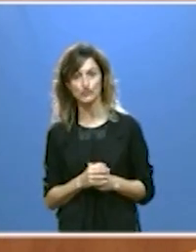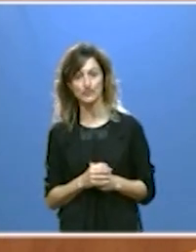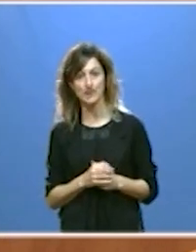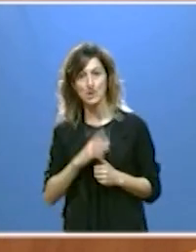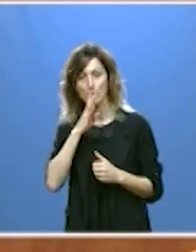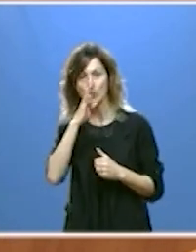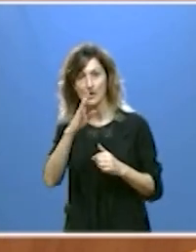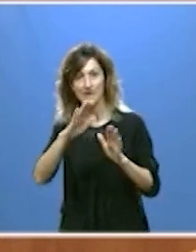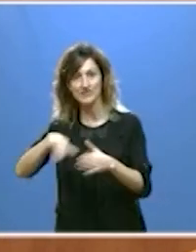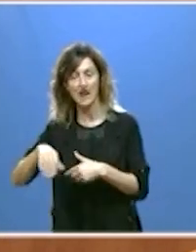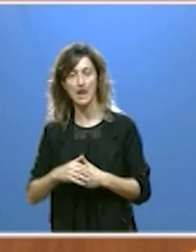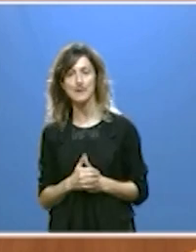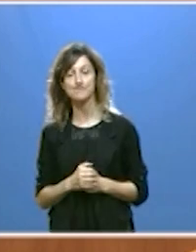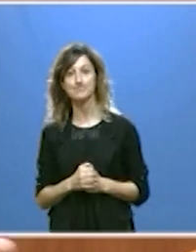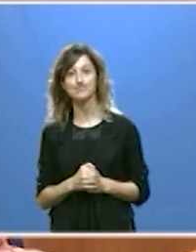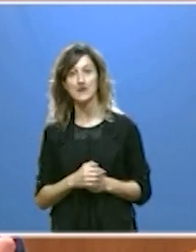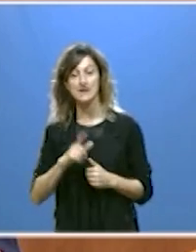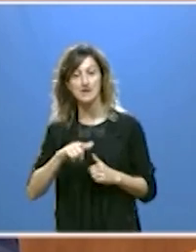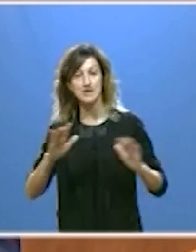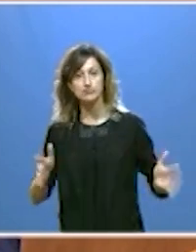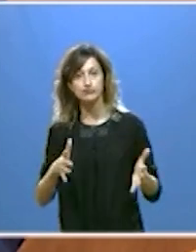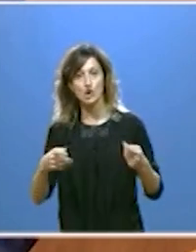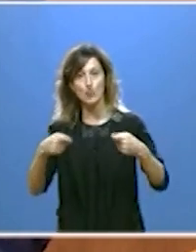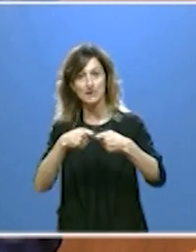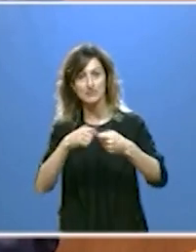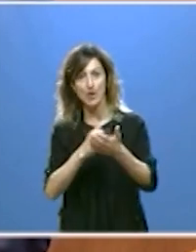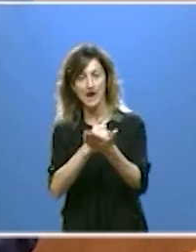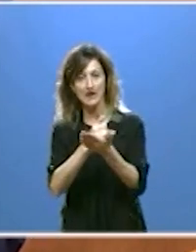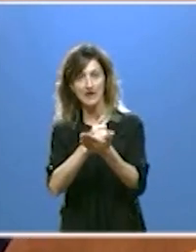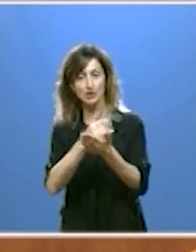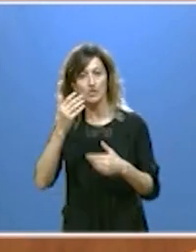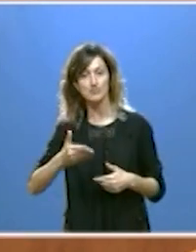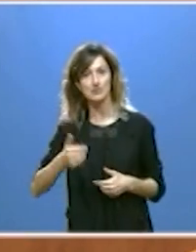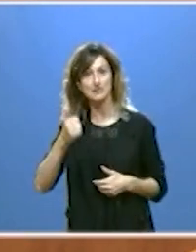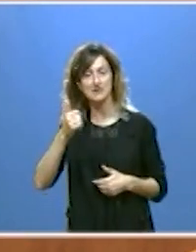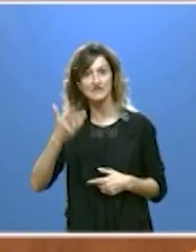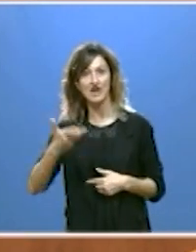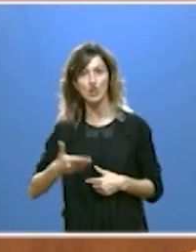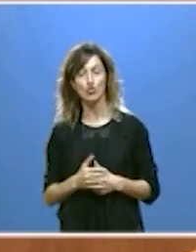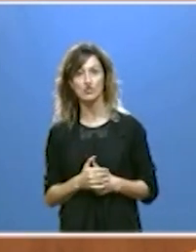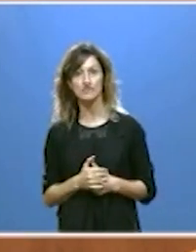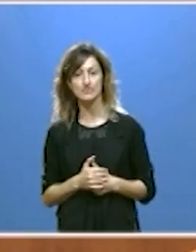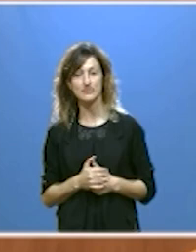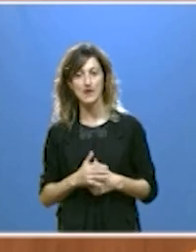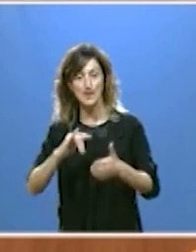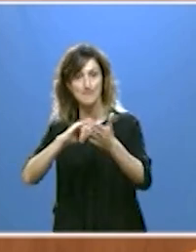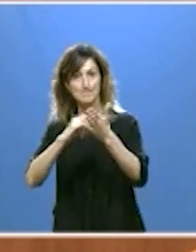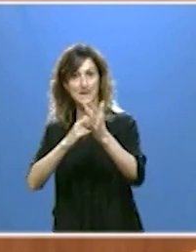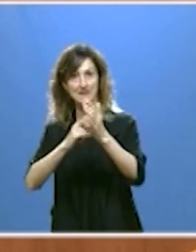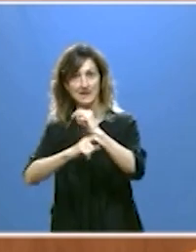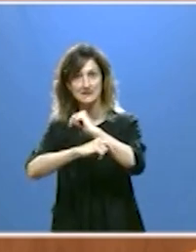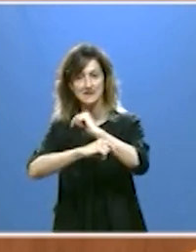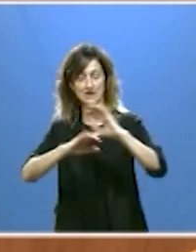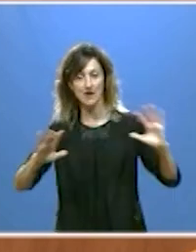legislatura potenciando el cooperativismo agrario dándole más peso en la cadena de valor con un nuevo plan estratégico